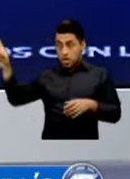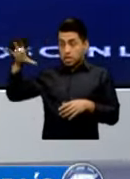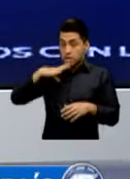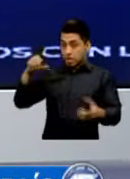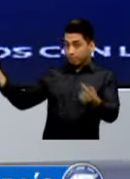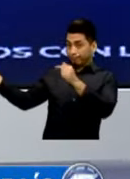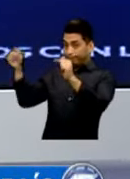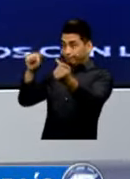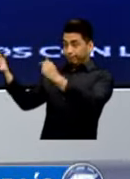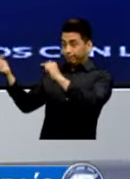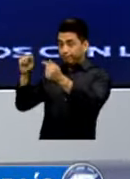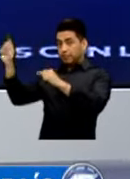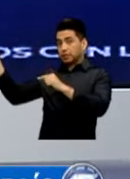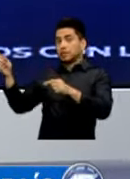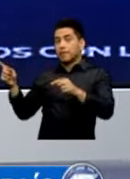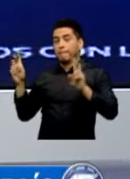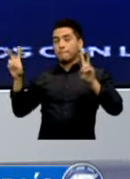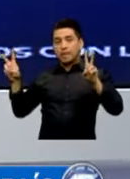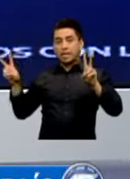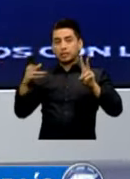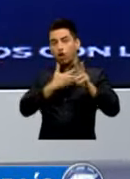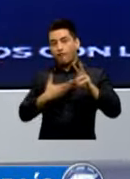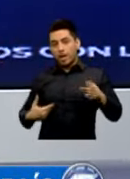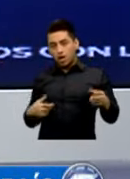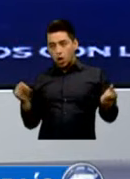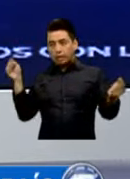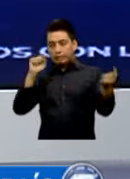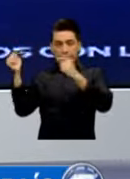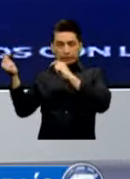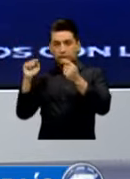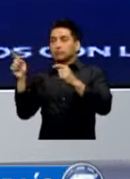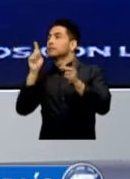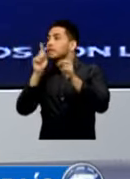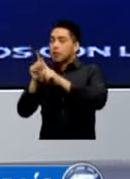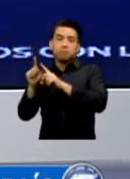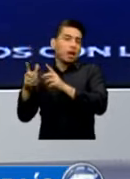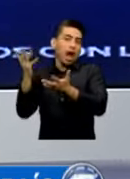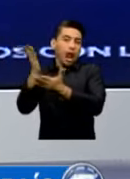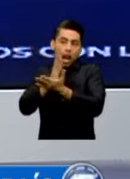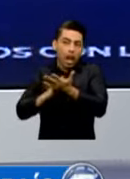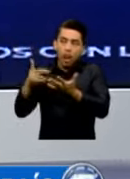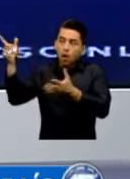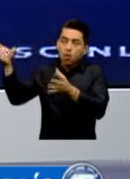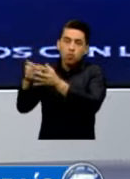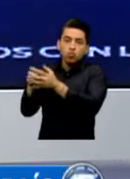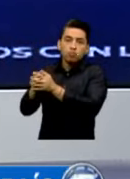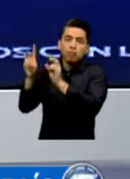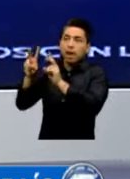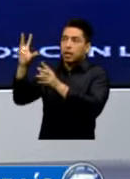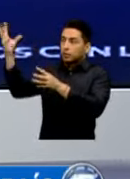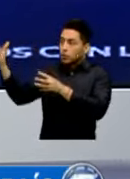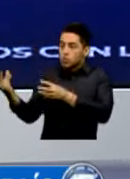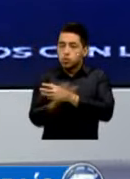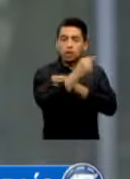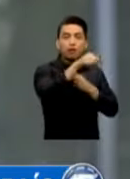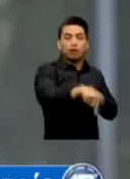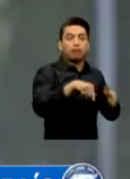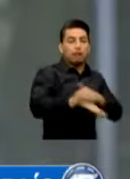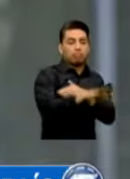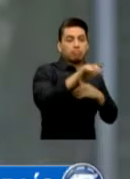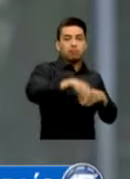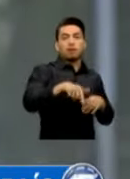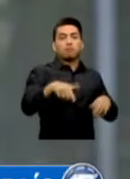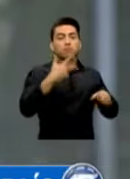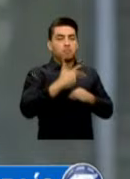Frontal Contra Las Pandillas Más De Algún Grupo De Pandilleros Haya Logrado Pasar El Cerco Los Controles Que Se Tienen